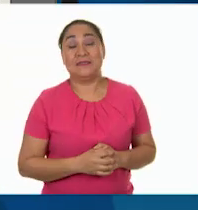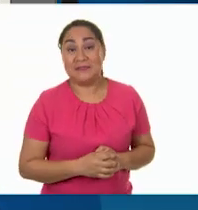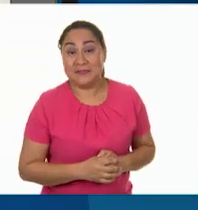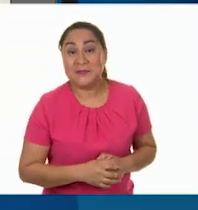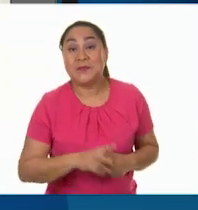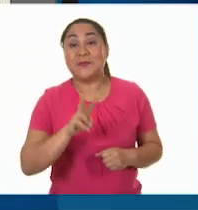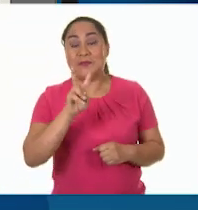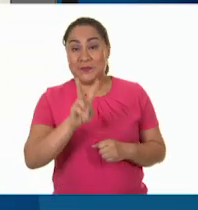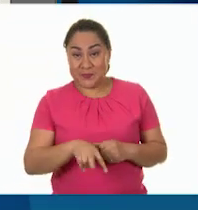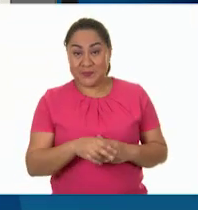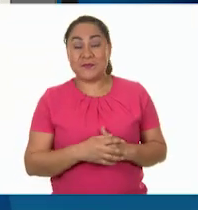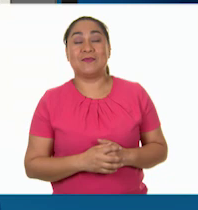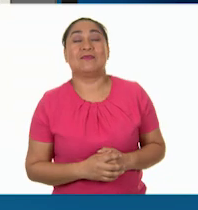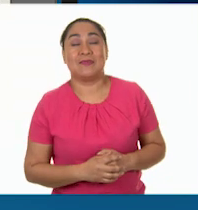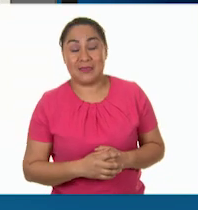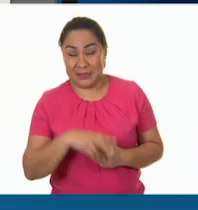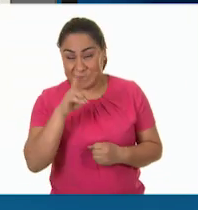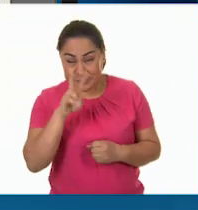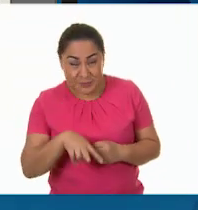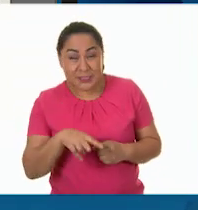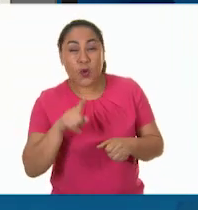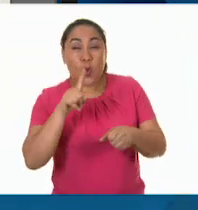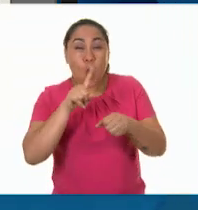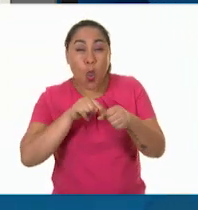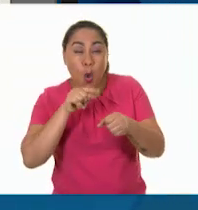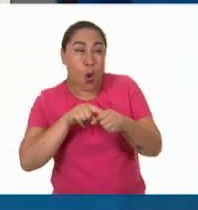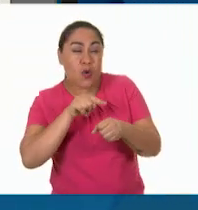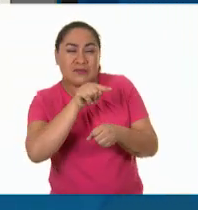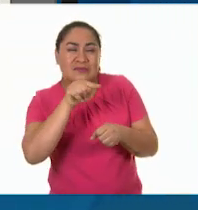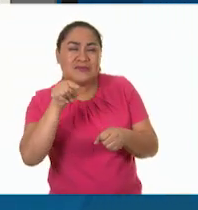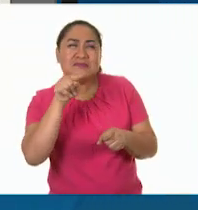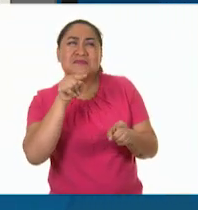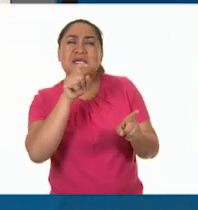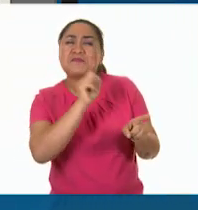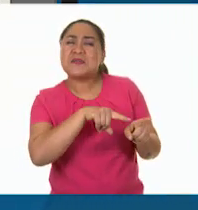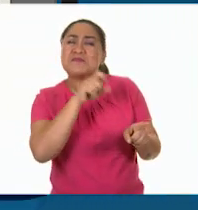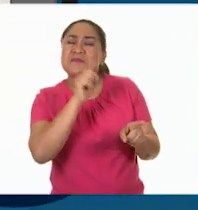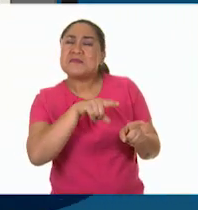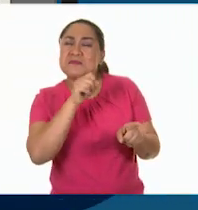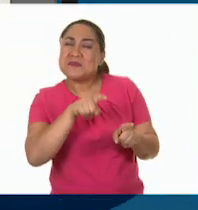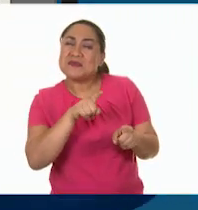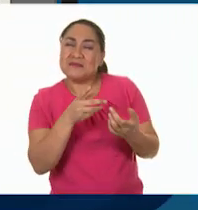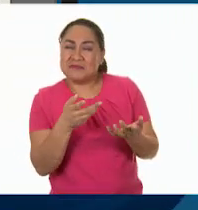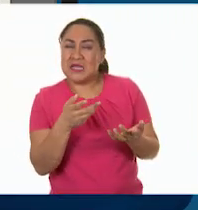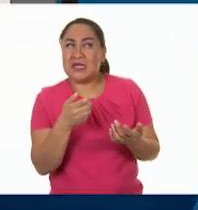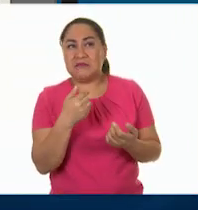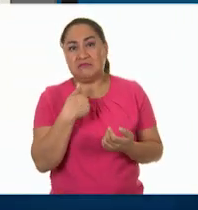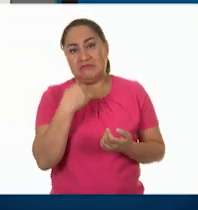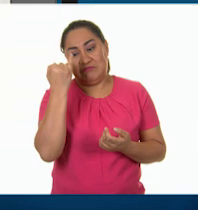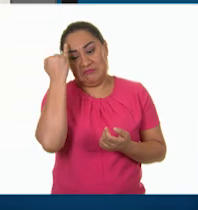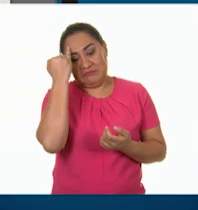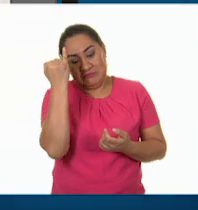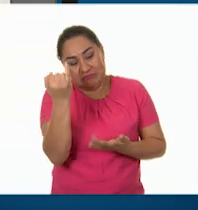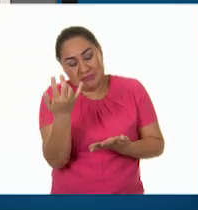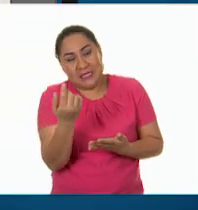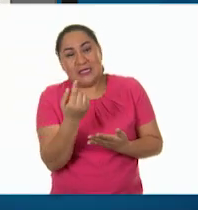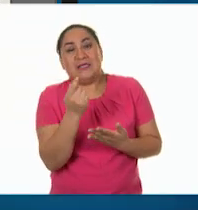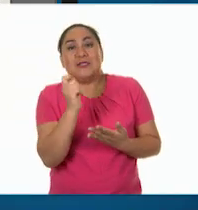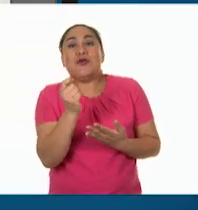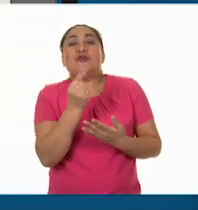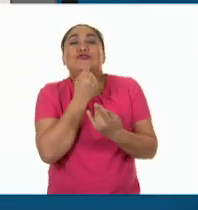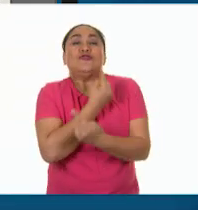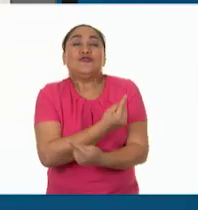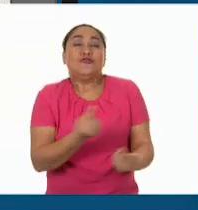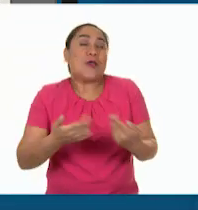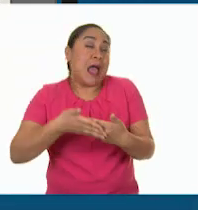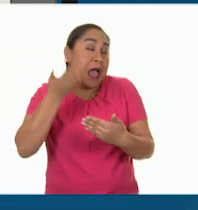sin los colores las imágenes se vuelven algo monótonas. Me pregunto si por eso los niños de los años 50 que tuvieron